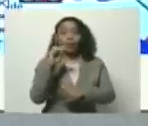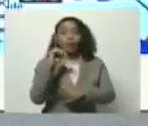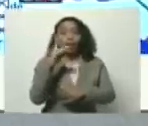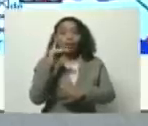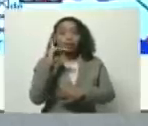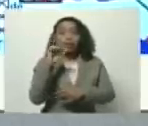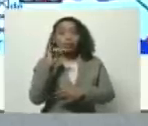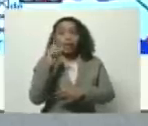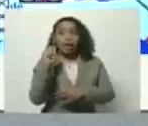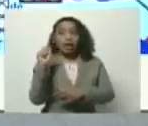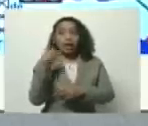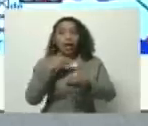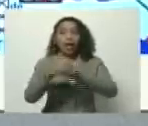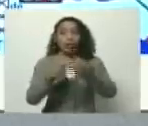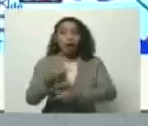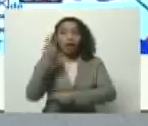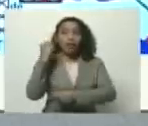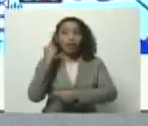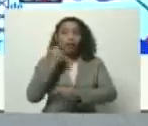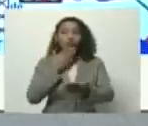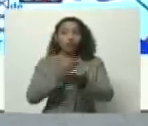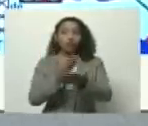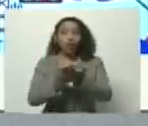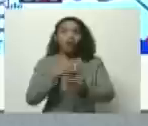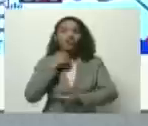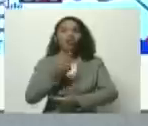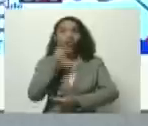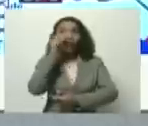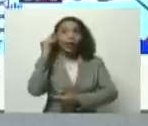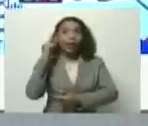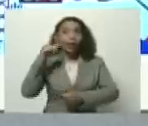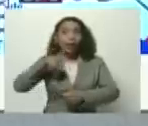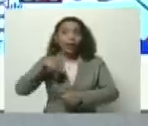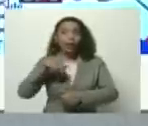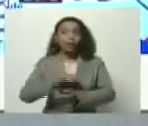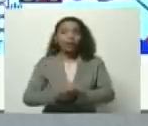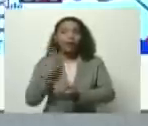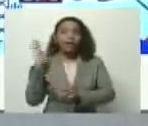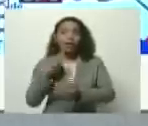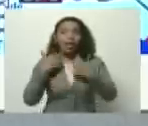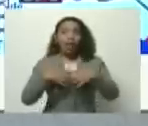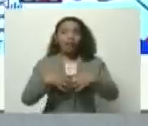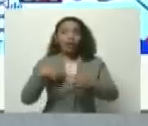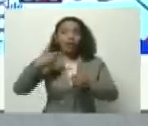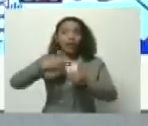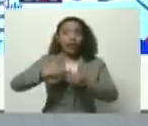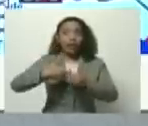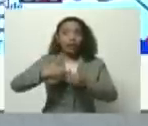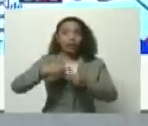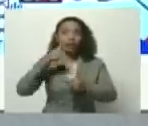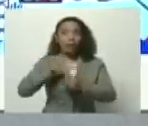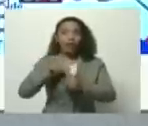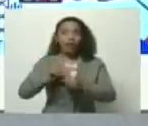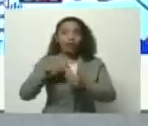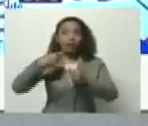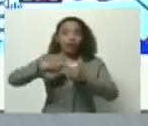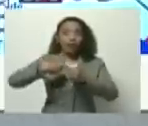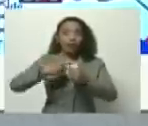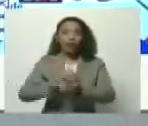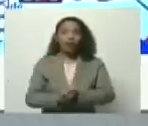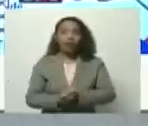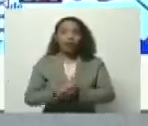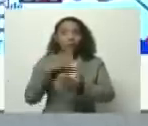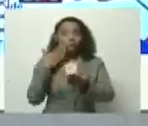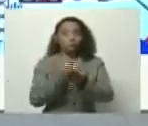ayer una solicitud de la vocera a los trabajadores que viene de la industria del gas, de PDVSA Gas, le presentó